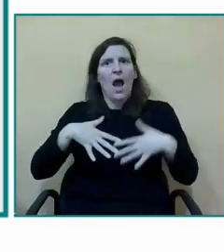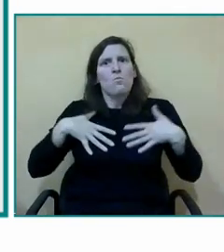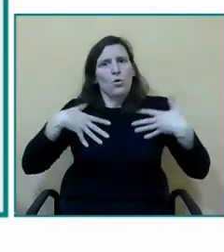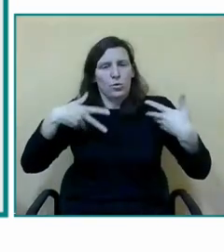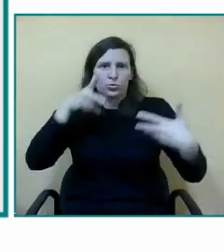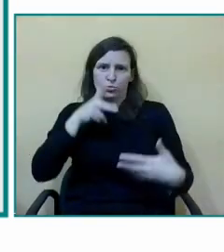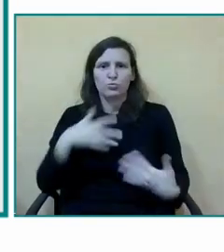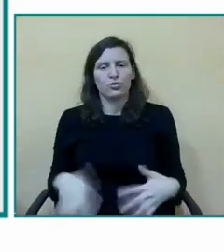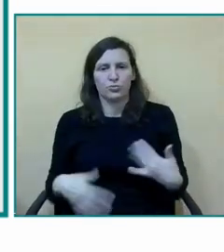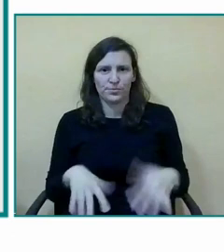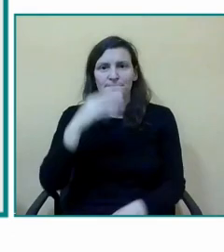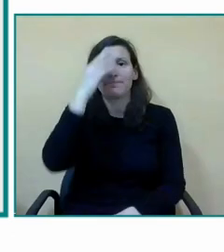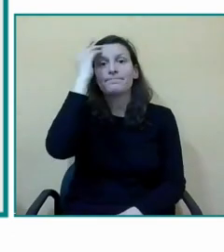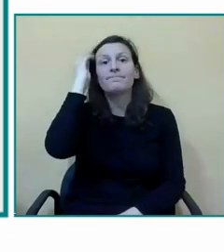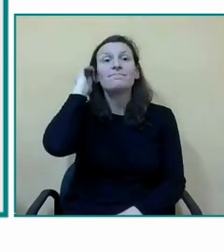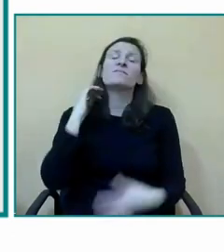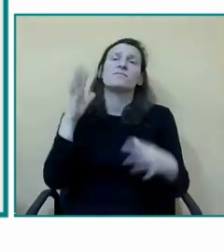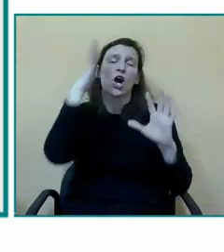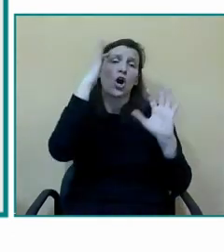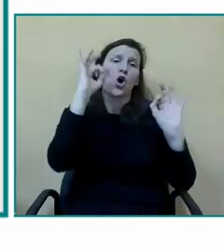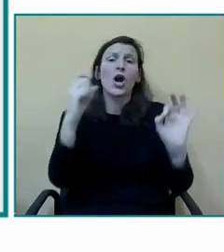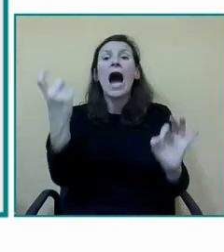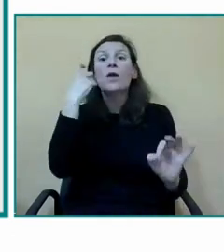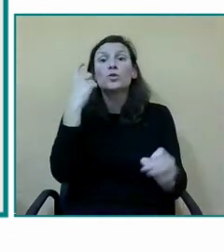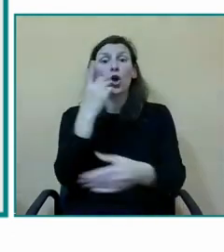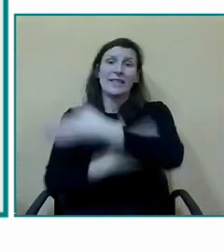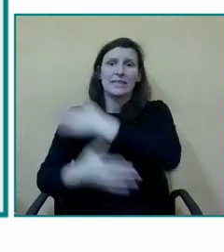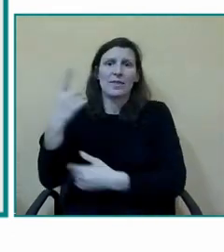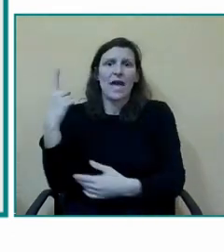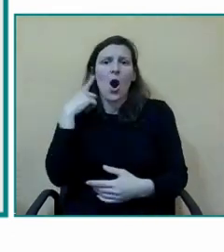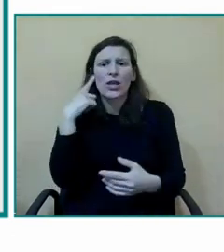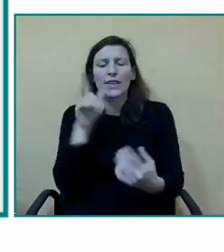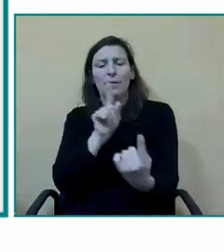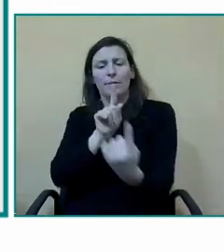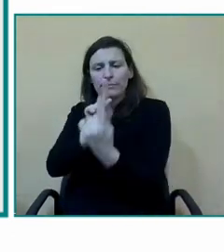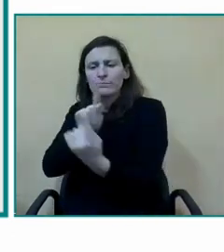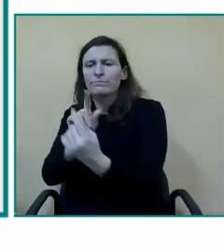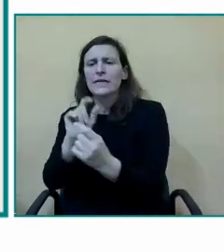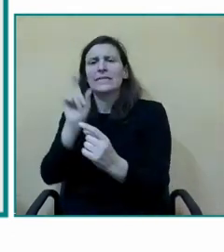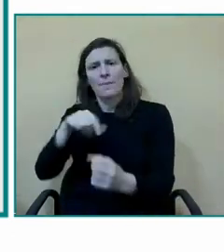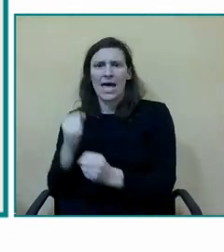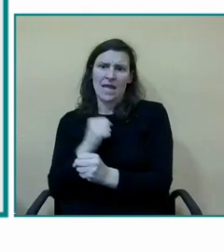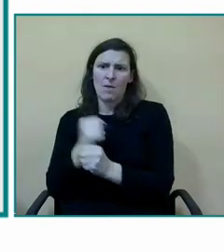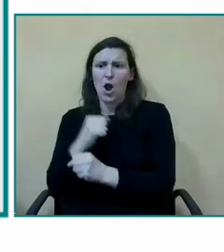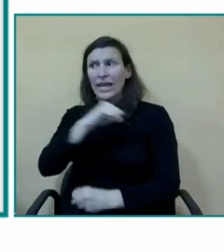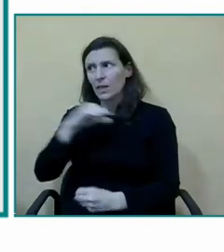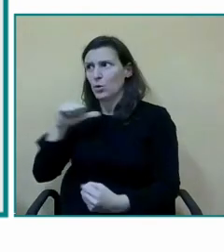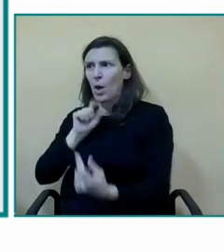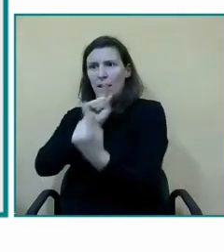específico más individualizado dentro del aula de logopedia va a ser una atención muy